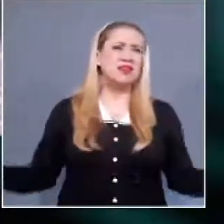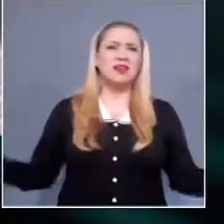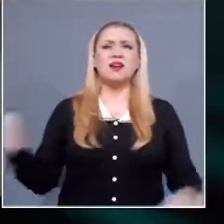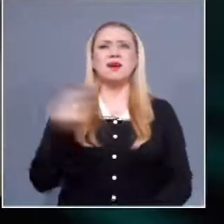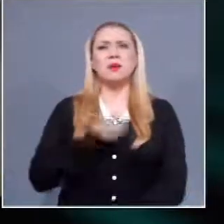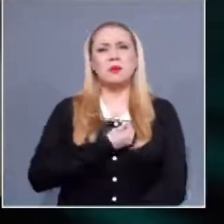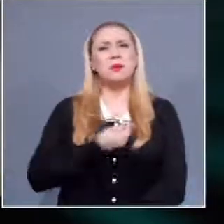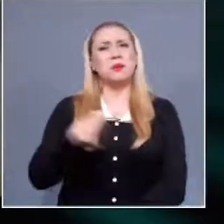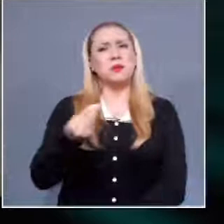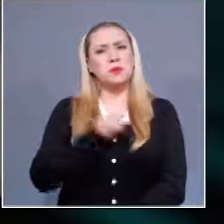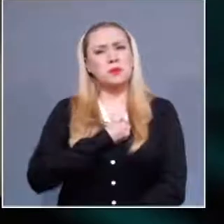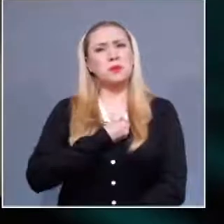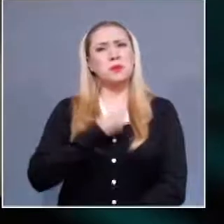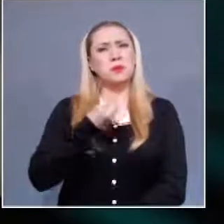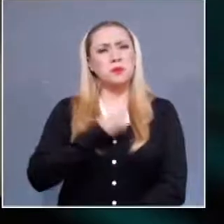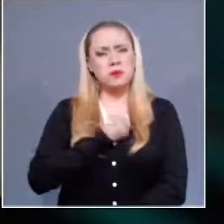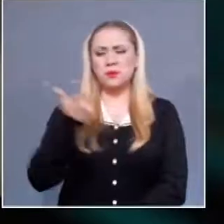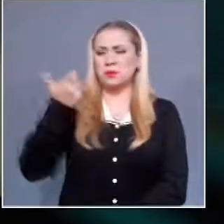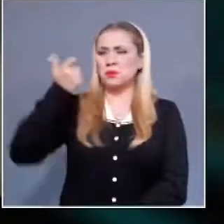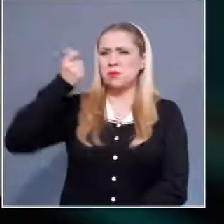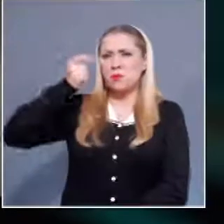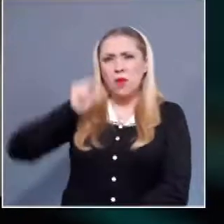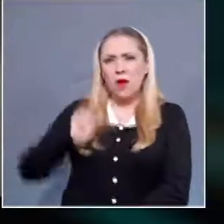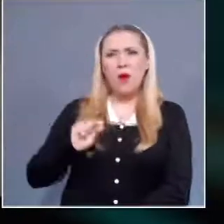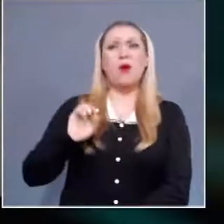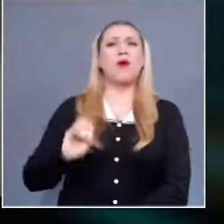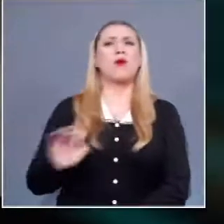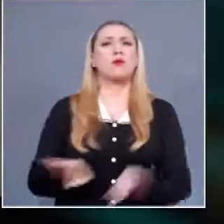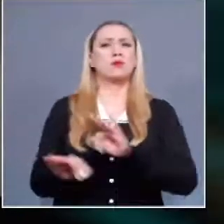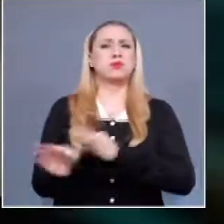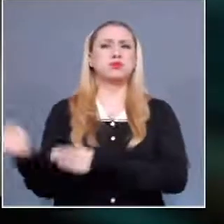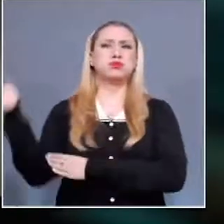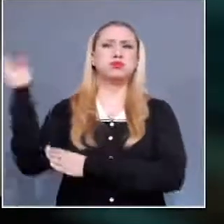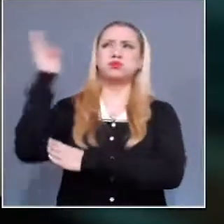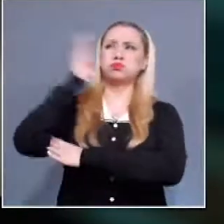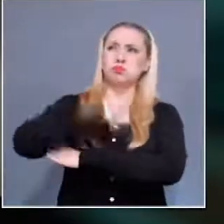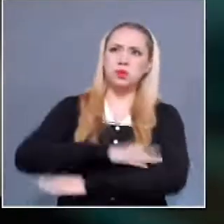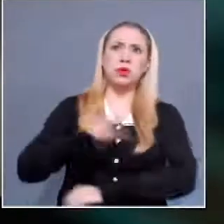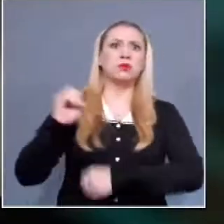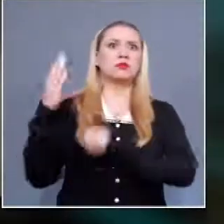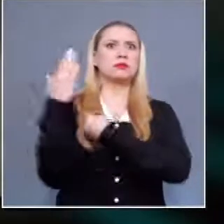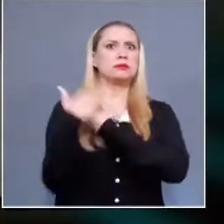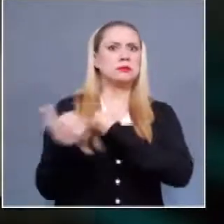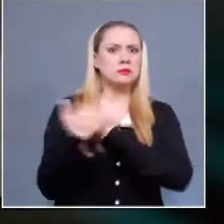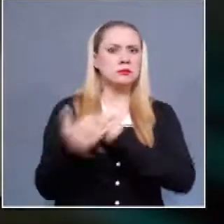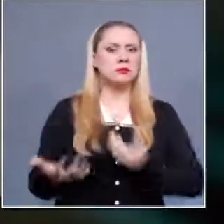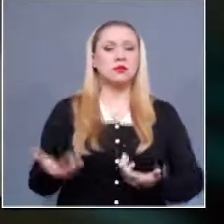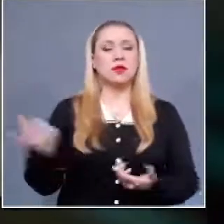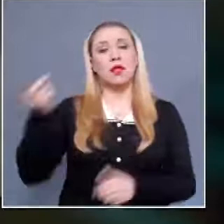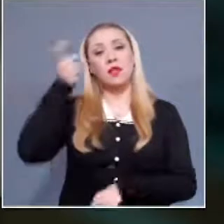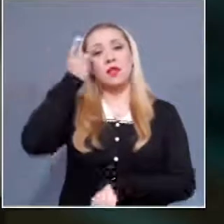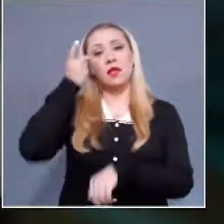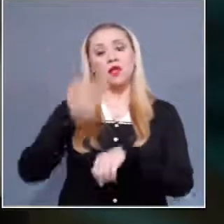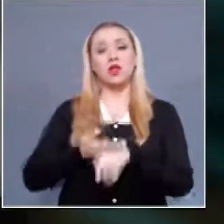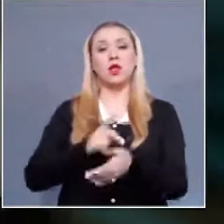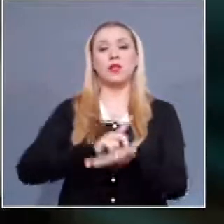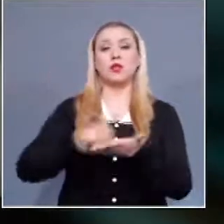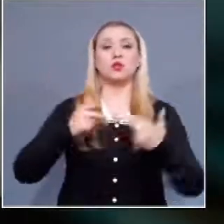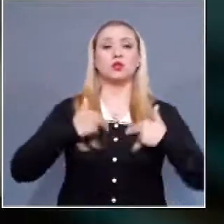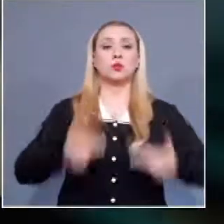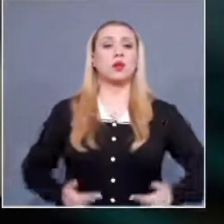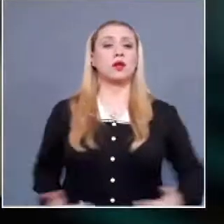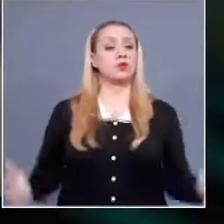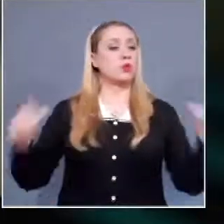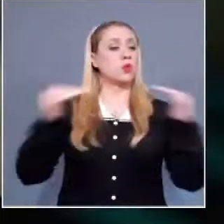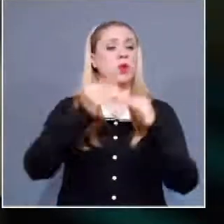violencias. Rebeca Saucedo, directora general de Derechos Humanos, Igualdad de Género y Asuntos Internacionales